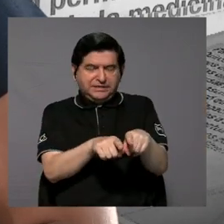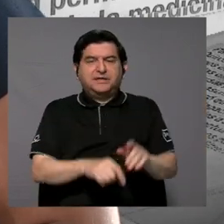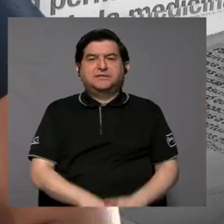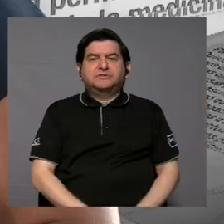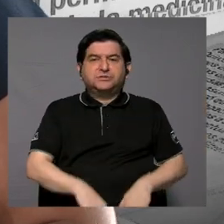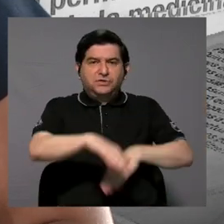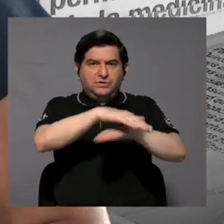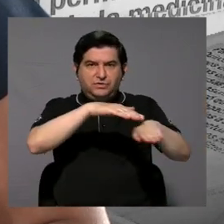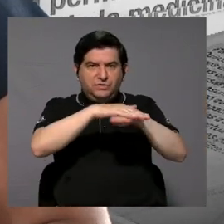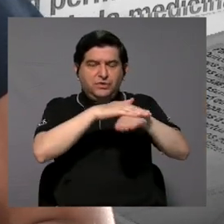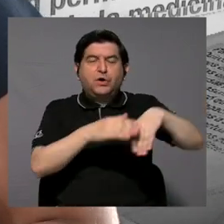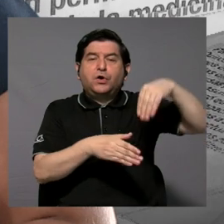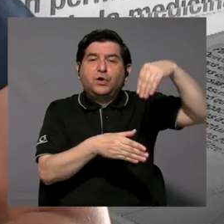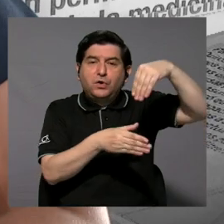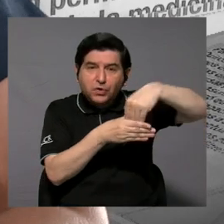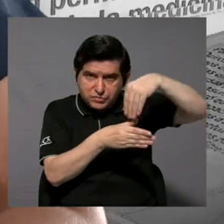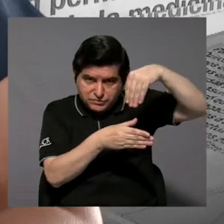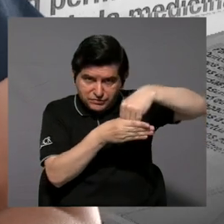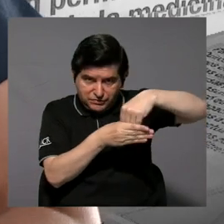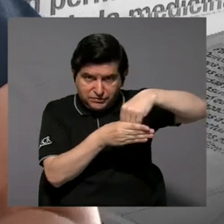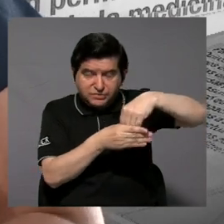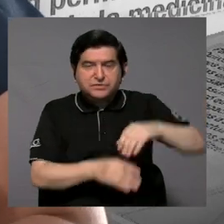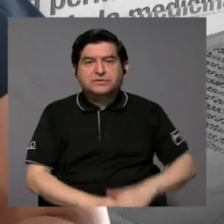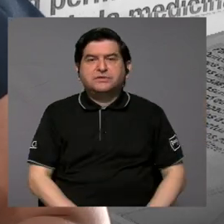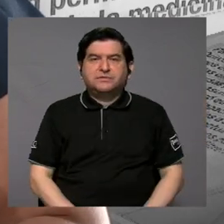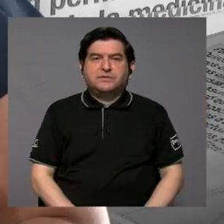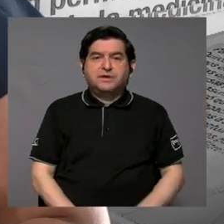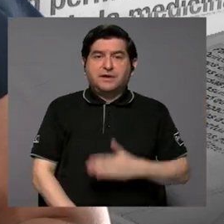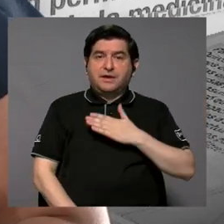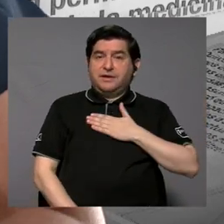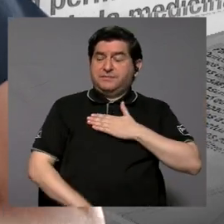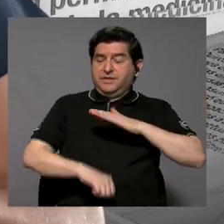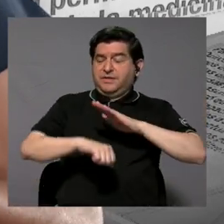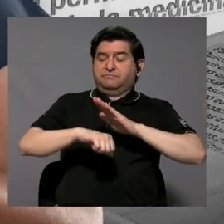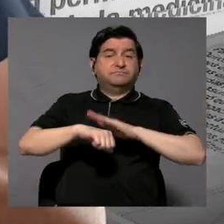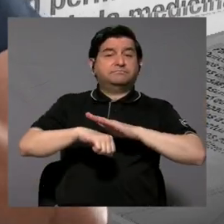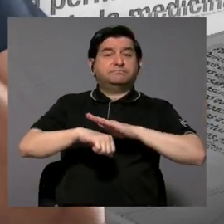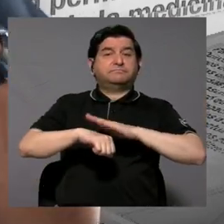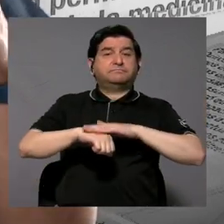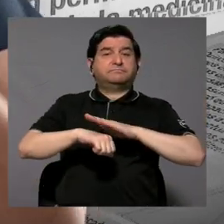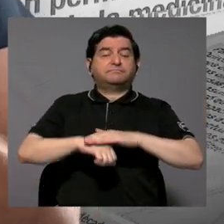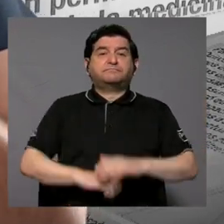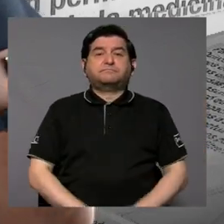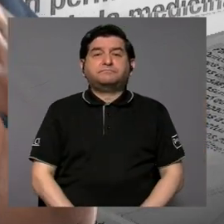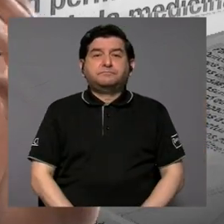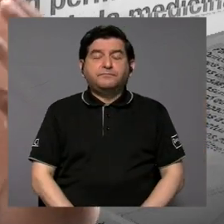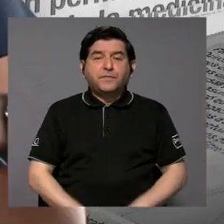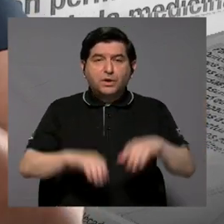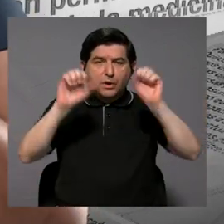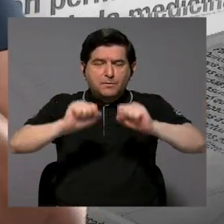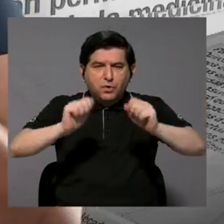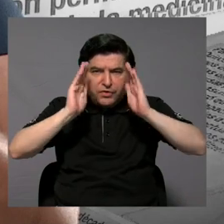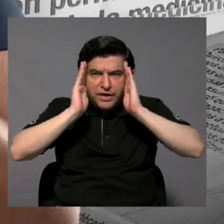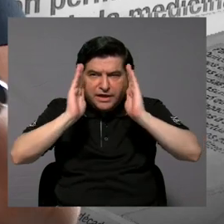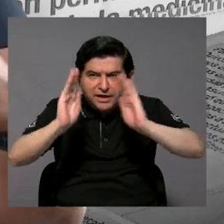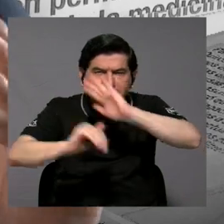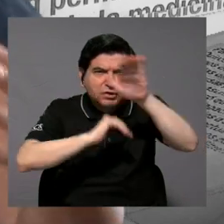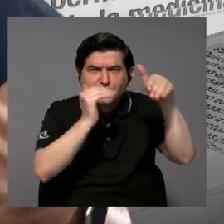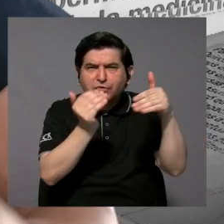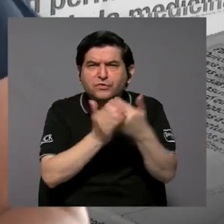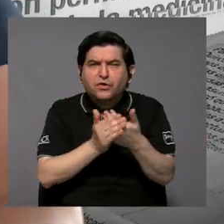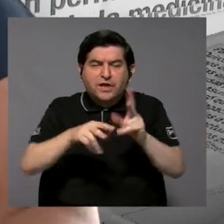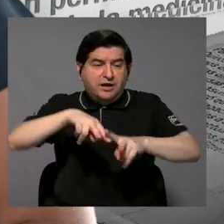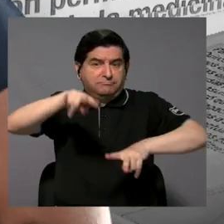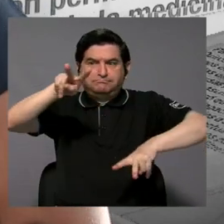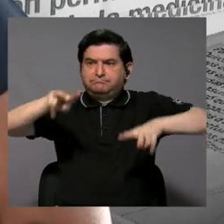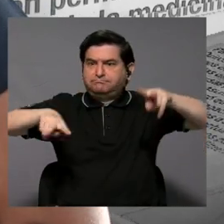estar sustentadas bajo un contenido que me permita abarcar toda esa gran